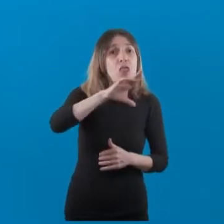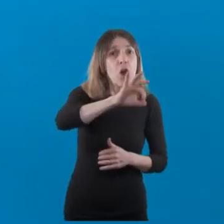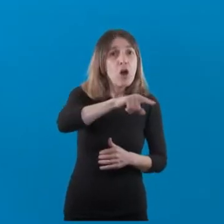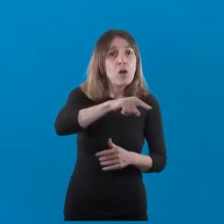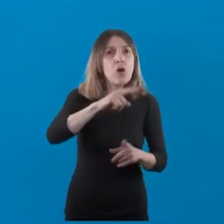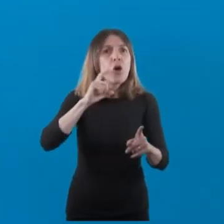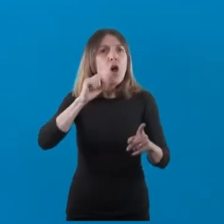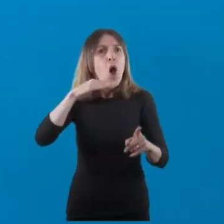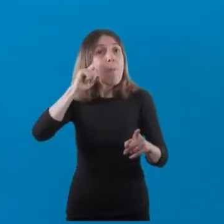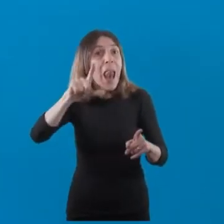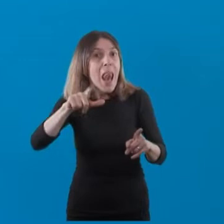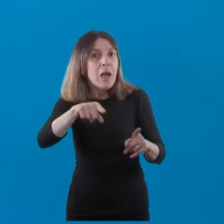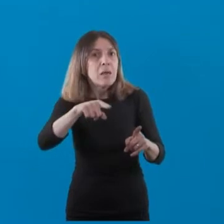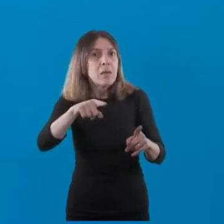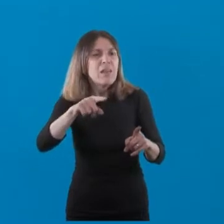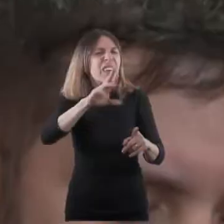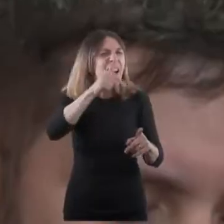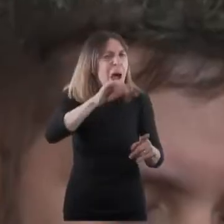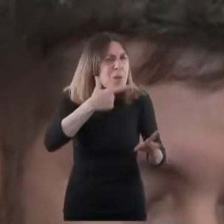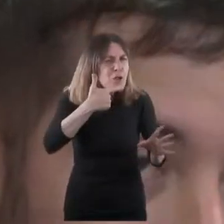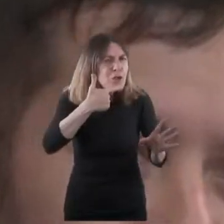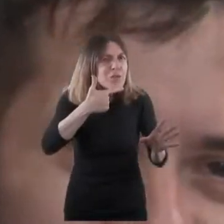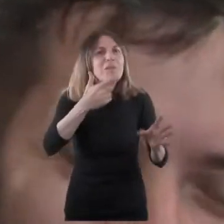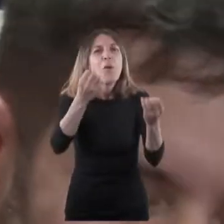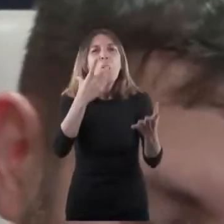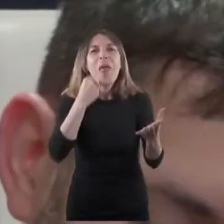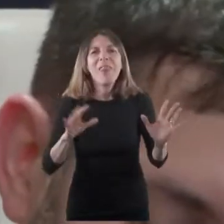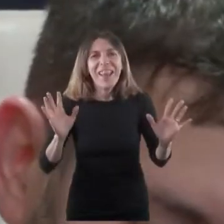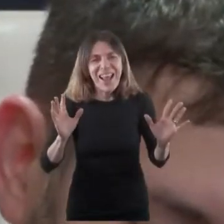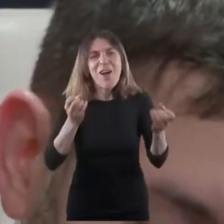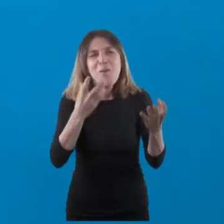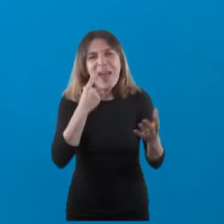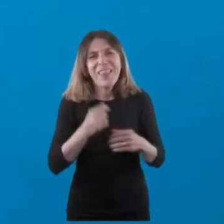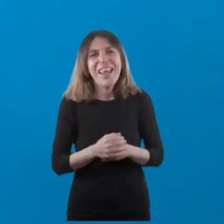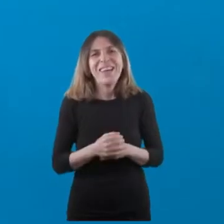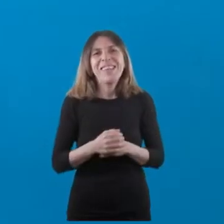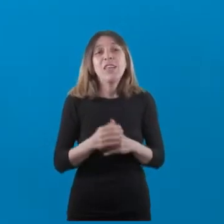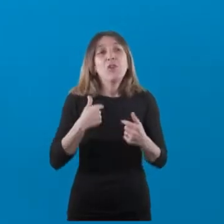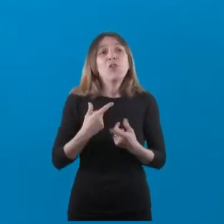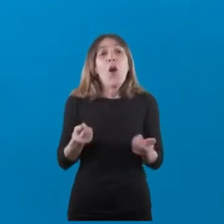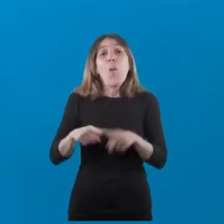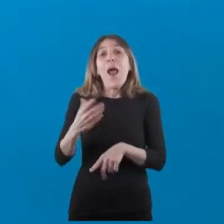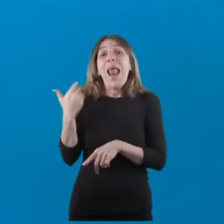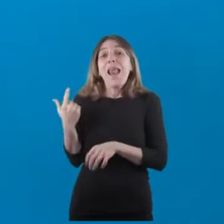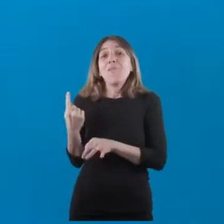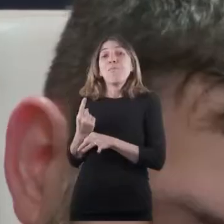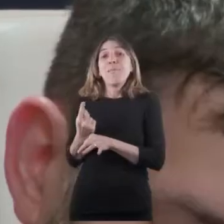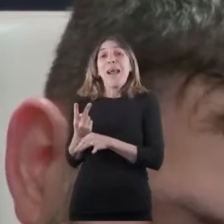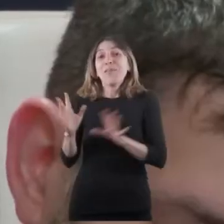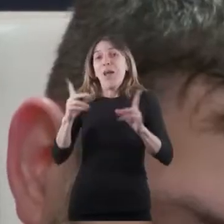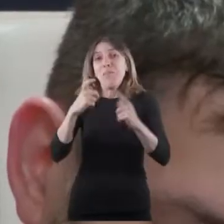Alejandro Gómel. Bien. Vamos. Buen día. Buen día. No, no, fue toda la primaria y secundaria, así que no hay problema.